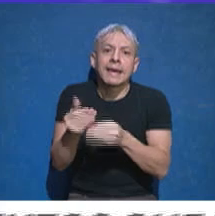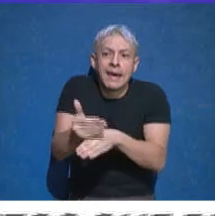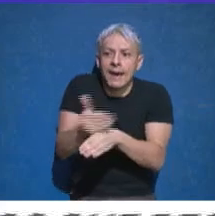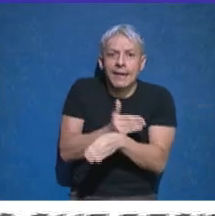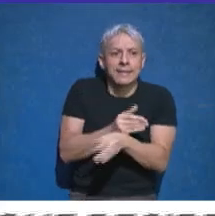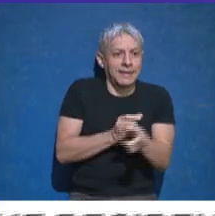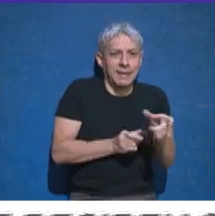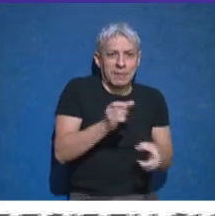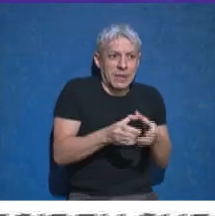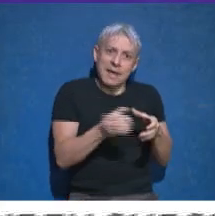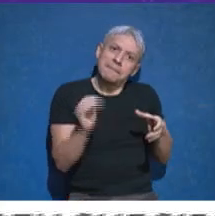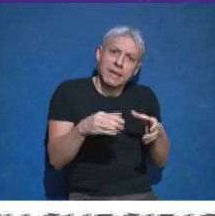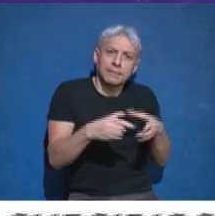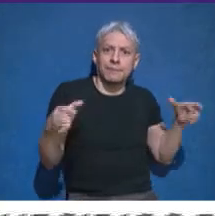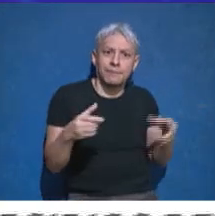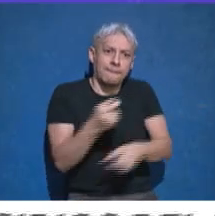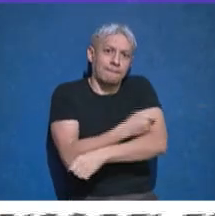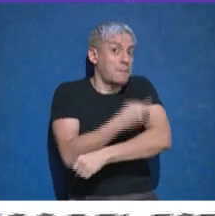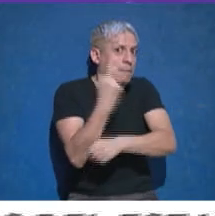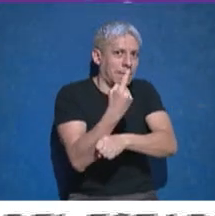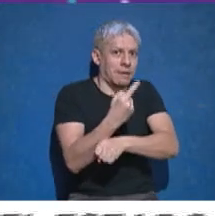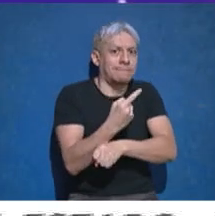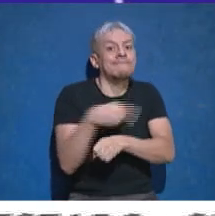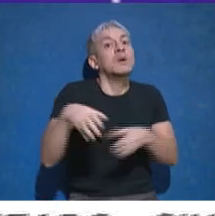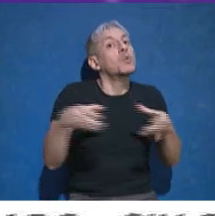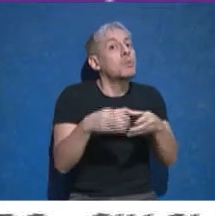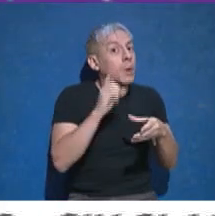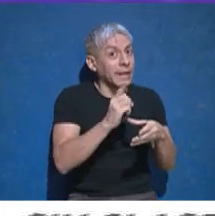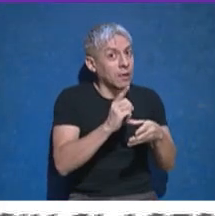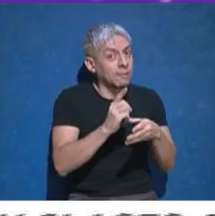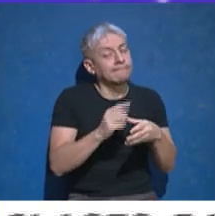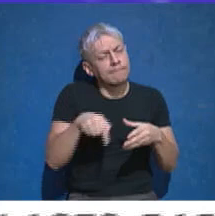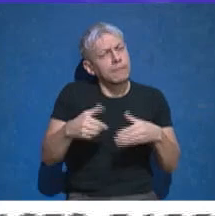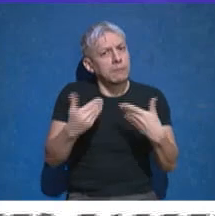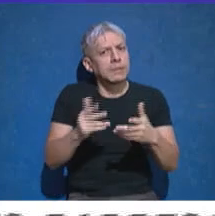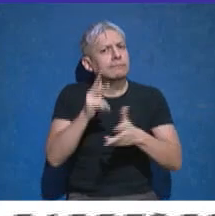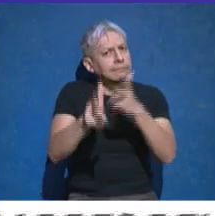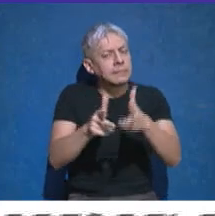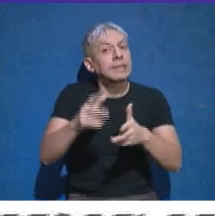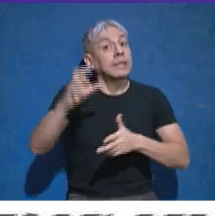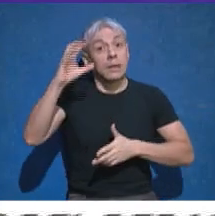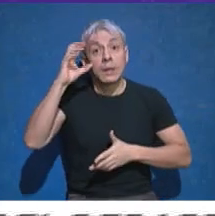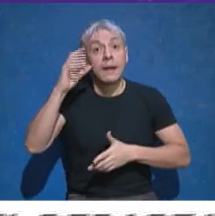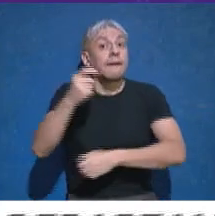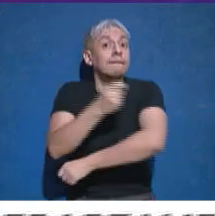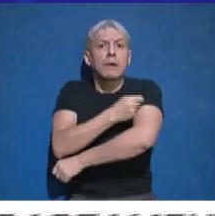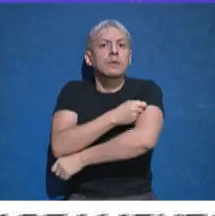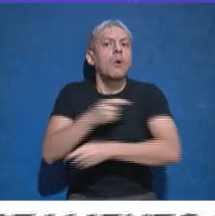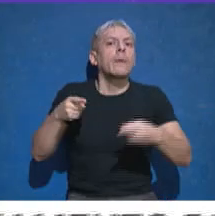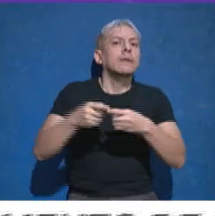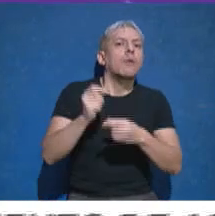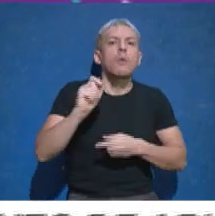vacunada en esta población de riesgo. Acá aprovecho para recordar que la vacunación tiene como objetivo